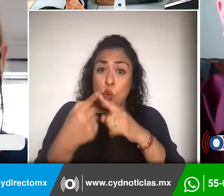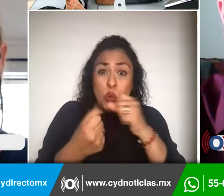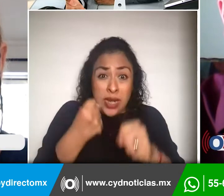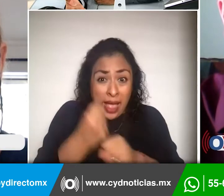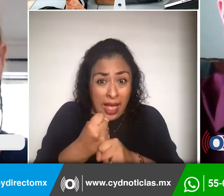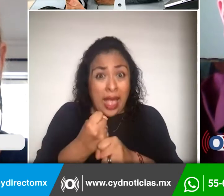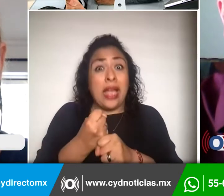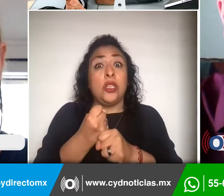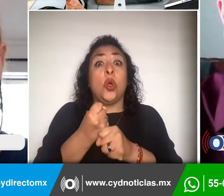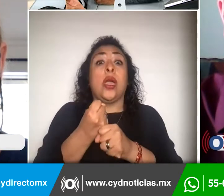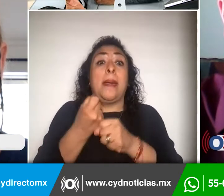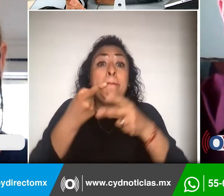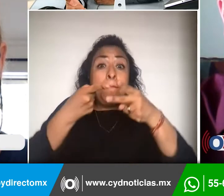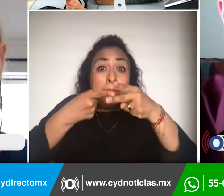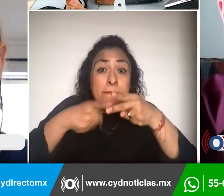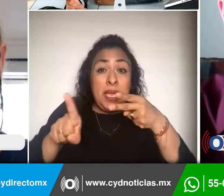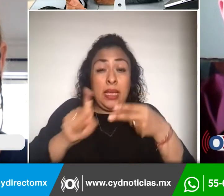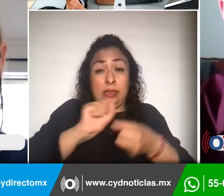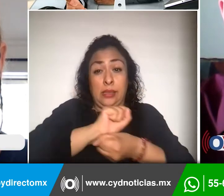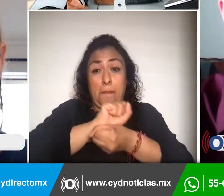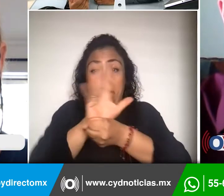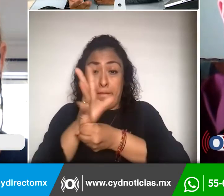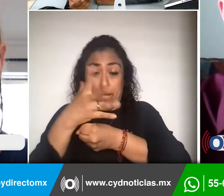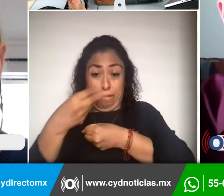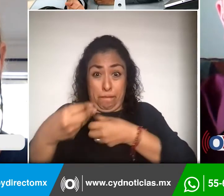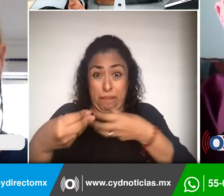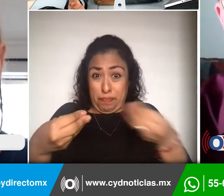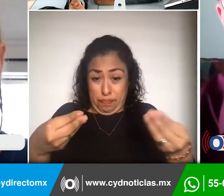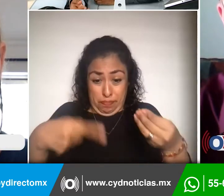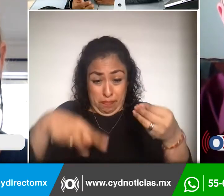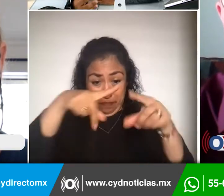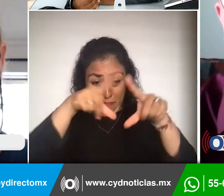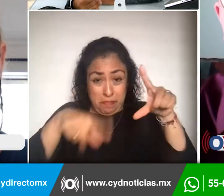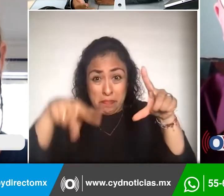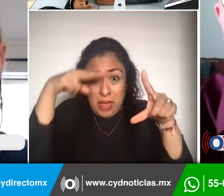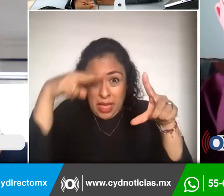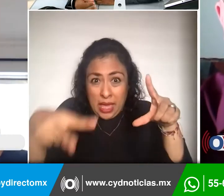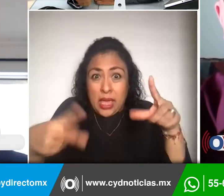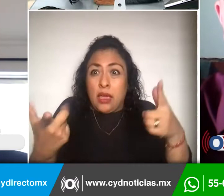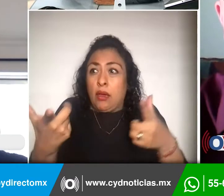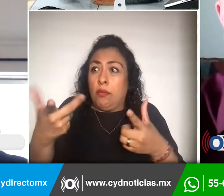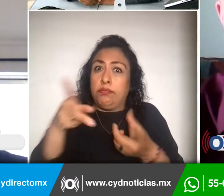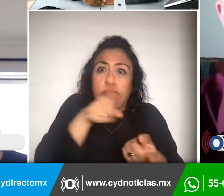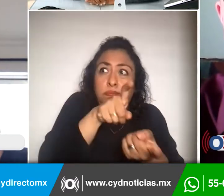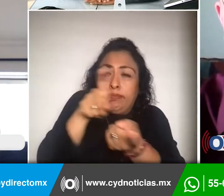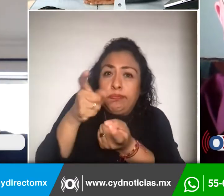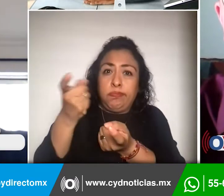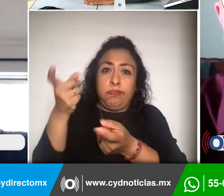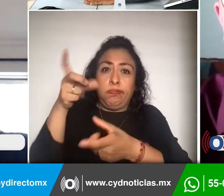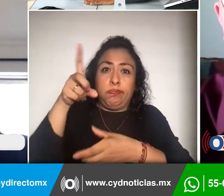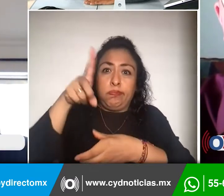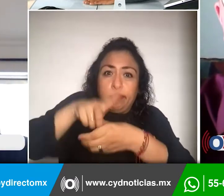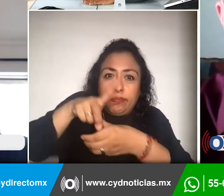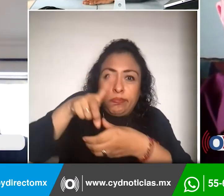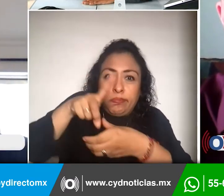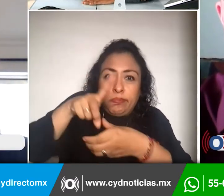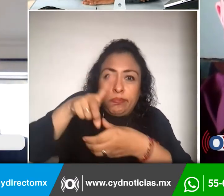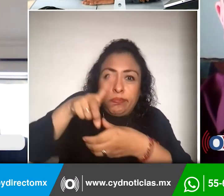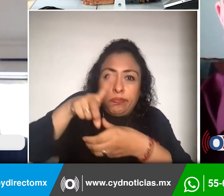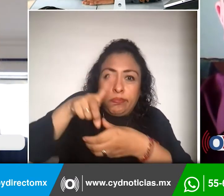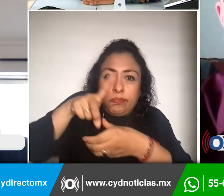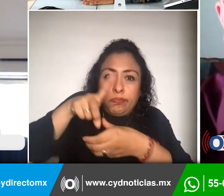pandemia en México para el tema de la recolección de recursos y seguir ayudando a las personas sordas.